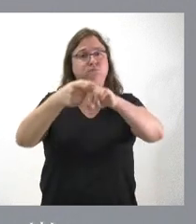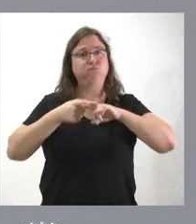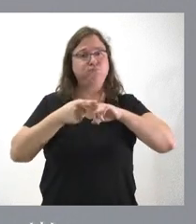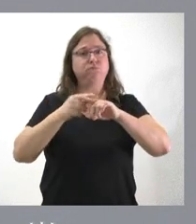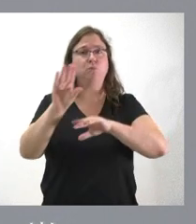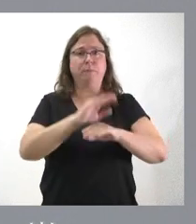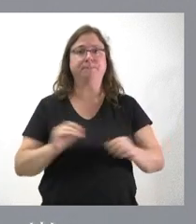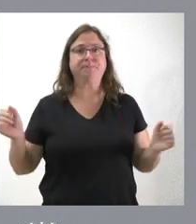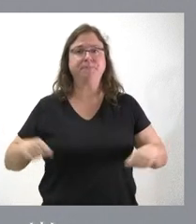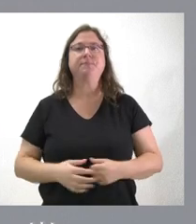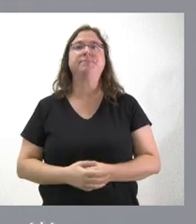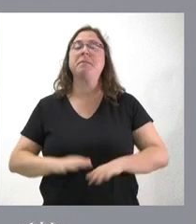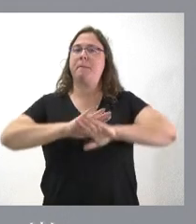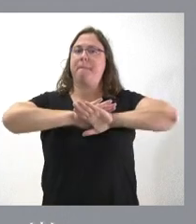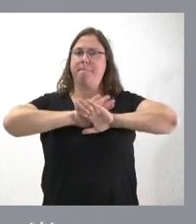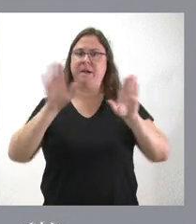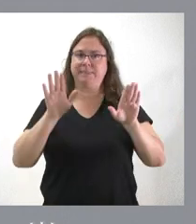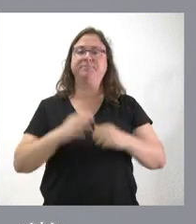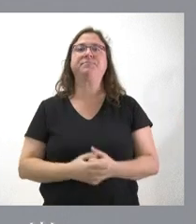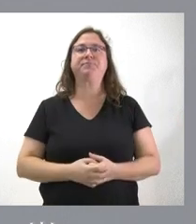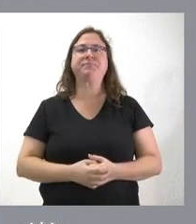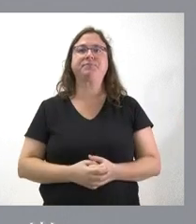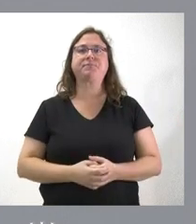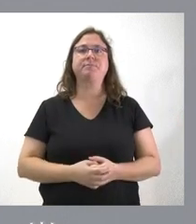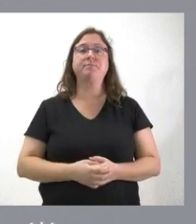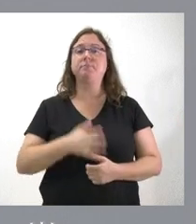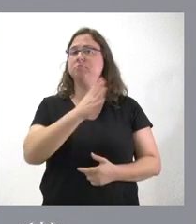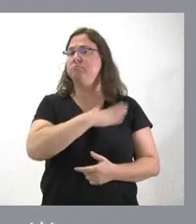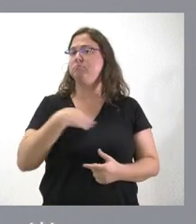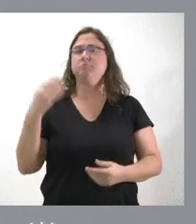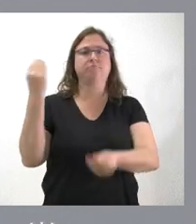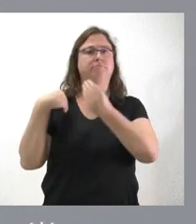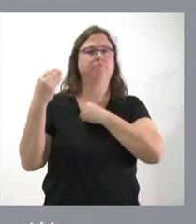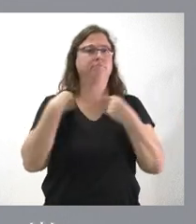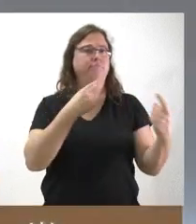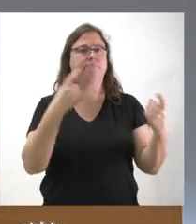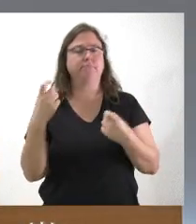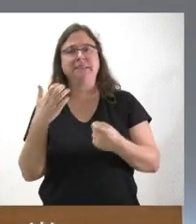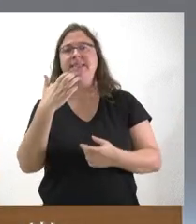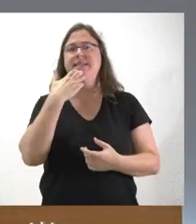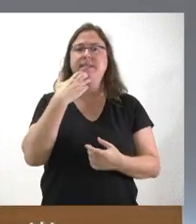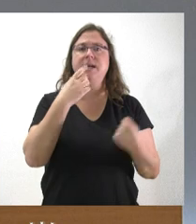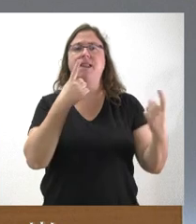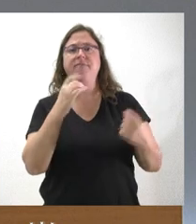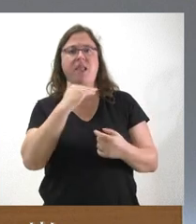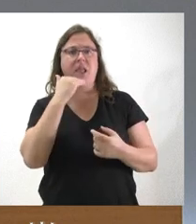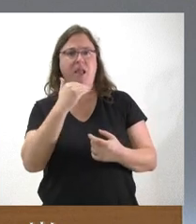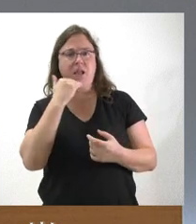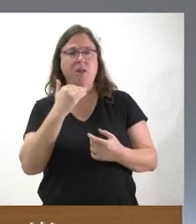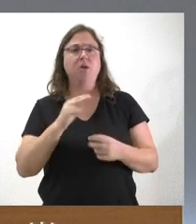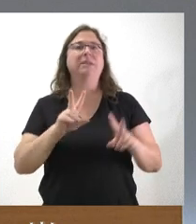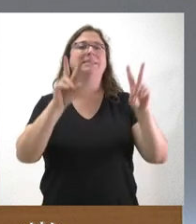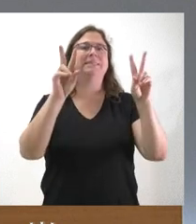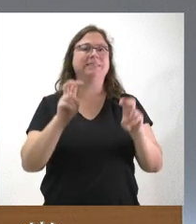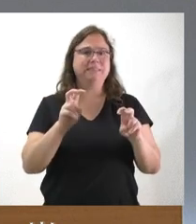distribución de fondos. Y sin más, pues quedo a la espera de sus preguntas por si desean formular algunas sobre cualquiera